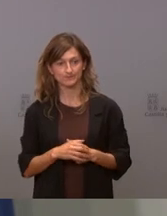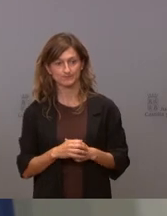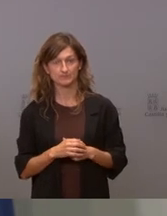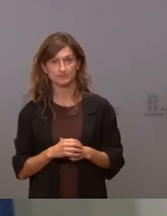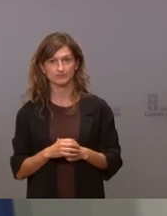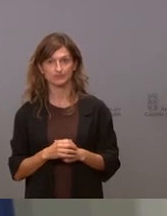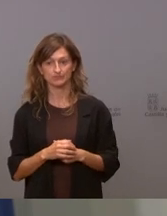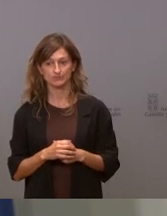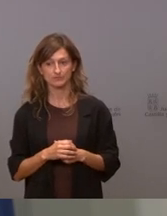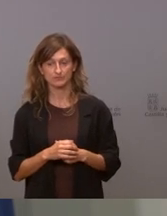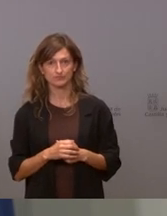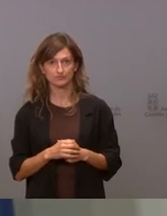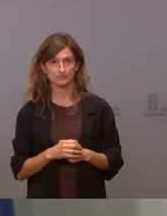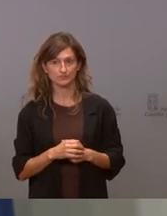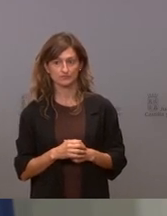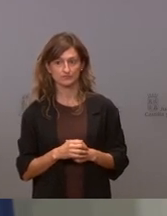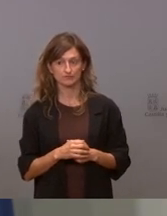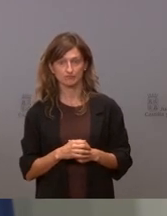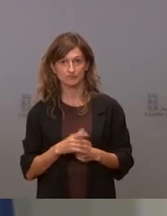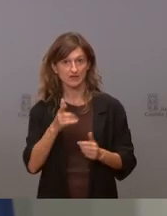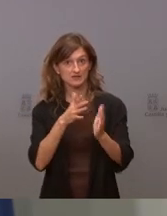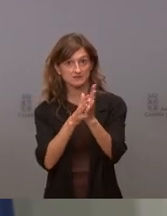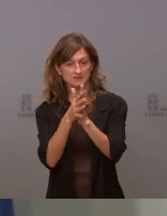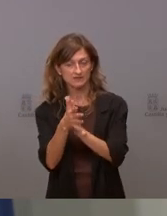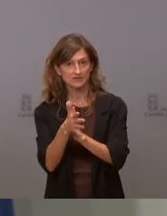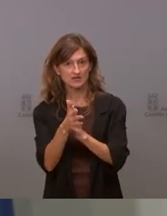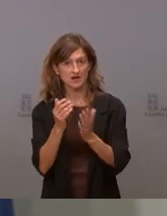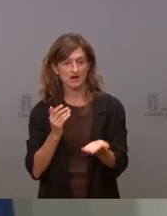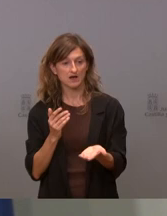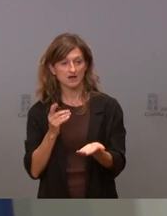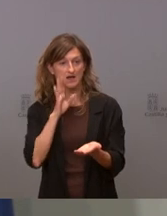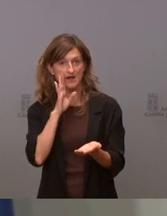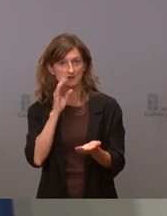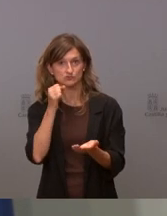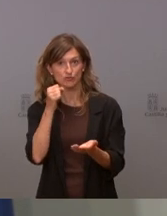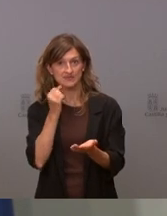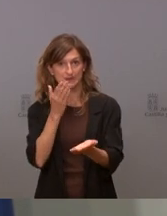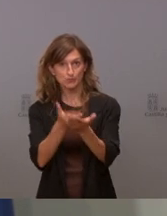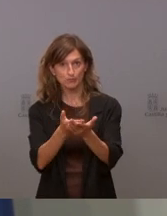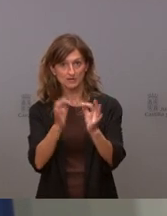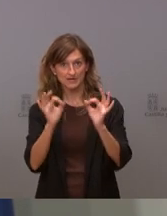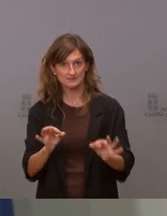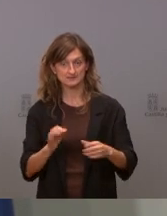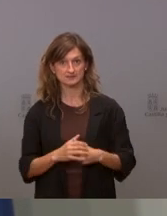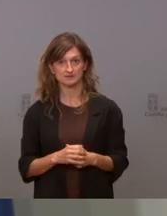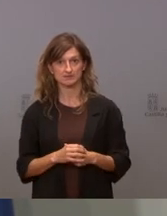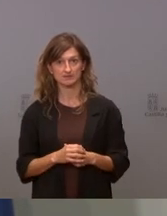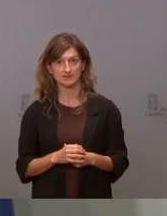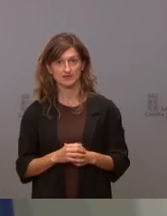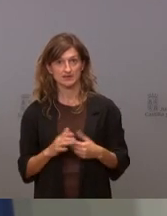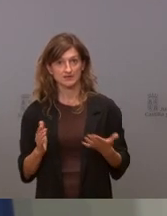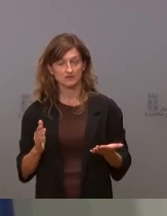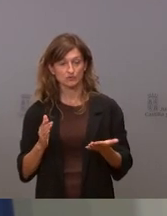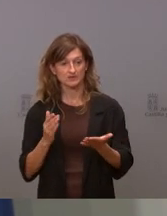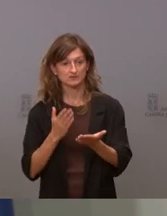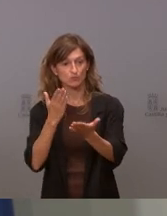pero esto es lo que se supone que ha propuesto el Partido Socialista y lo que se supone que está